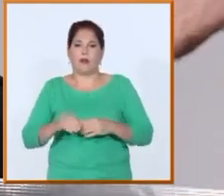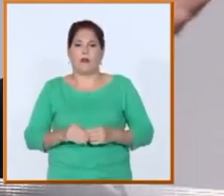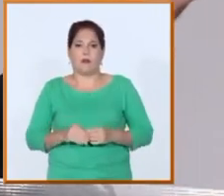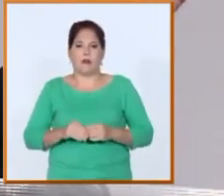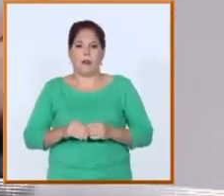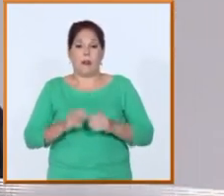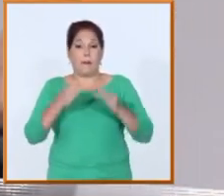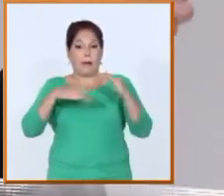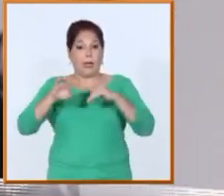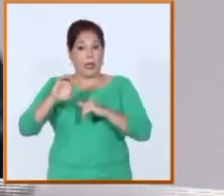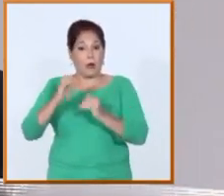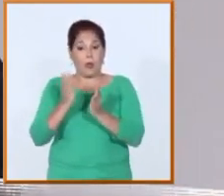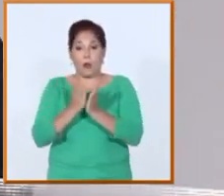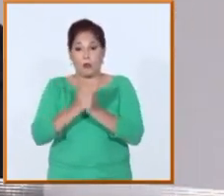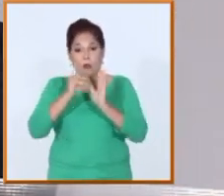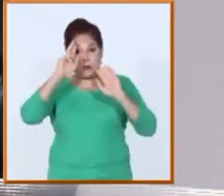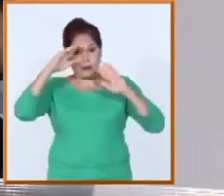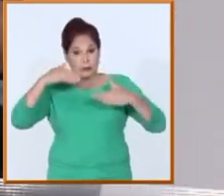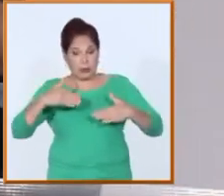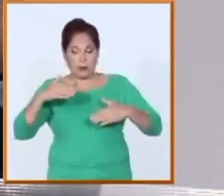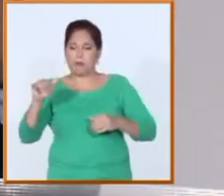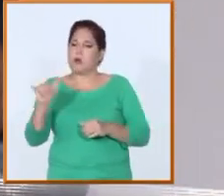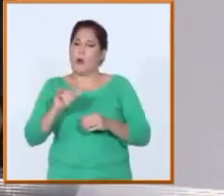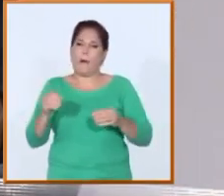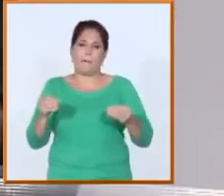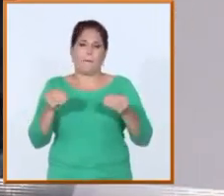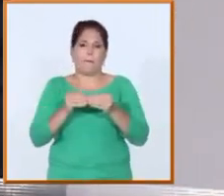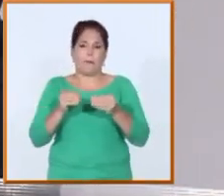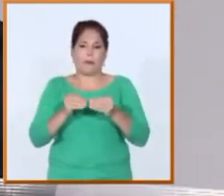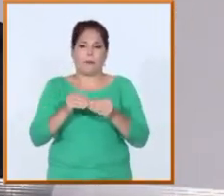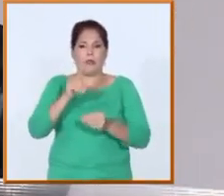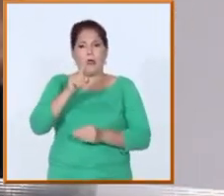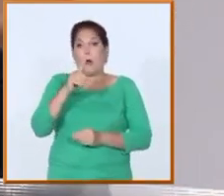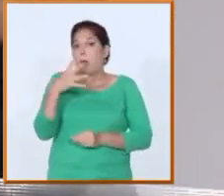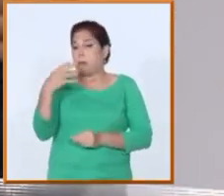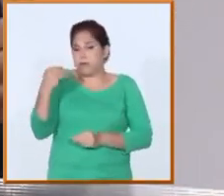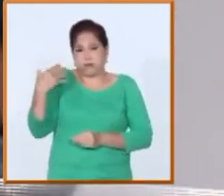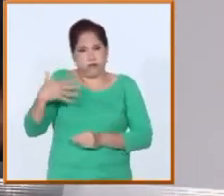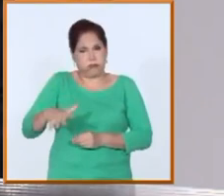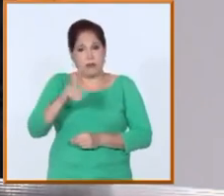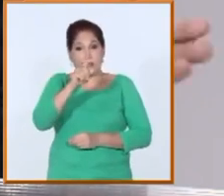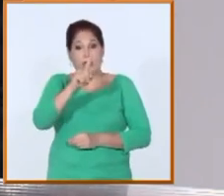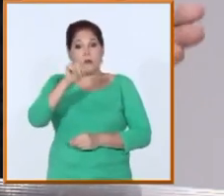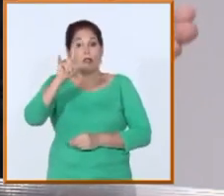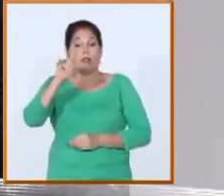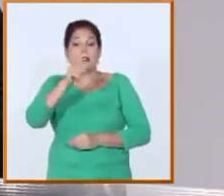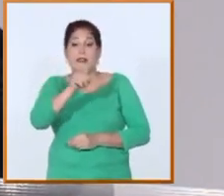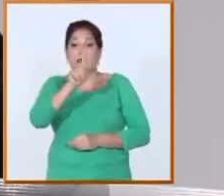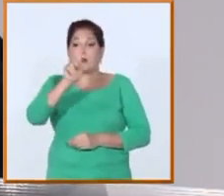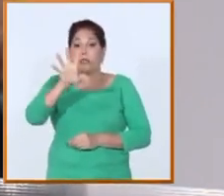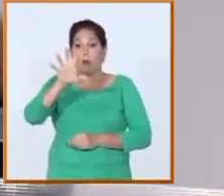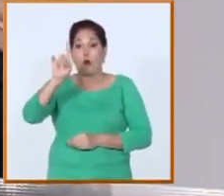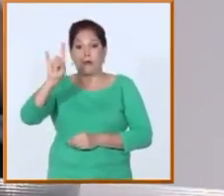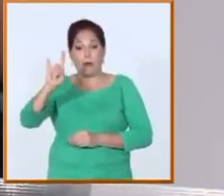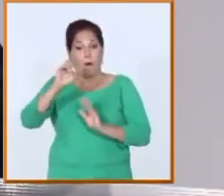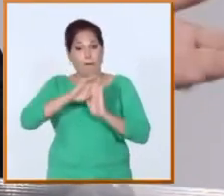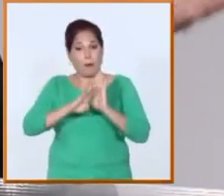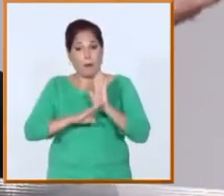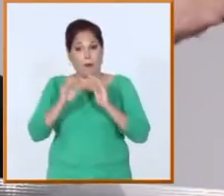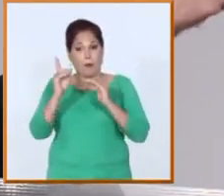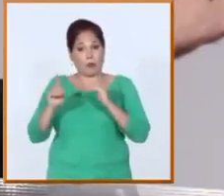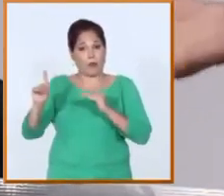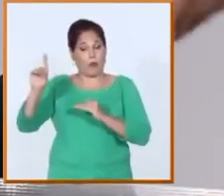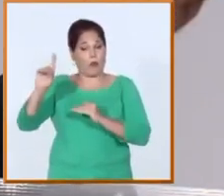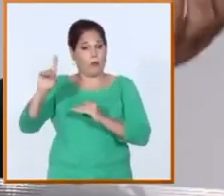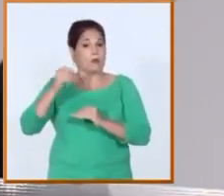en el trabajo con las especialidades. hay cientos, cientos cincuenta y nueve programas de doctorado por ejemplo y cada vez por